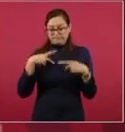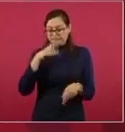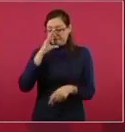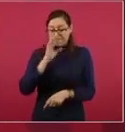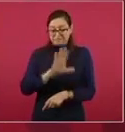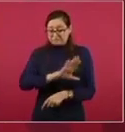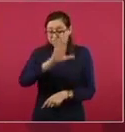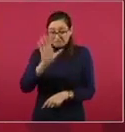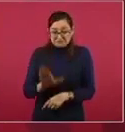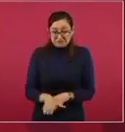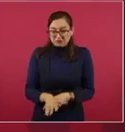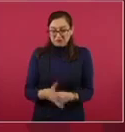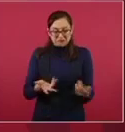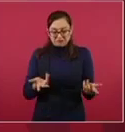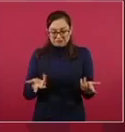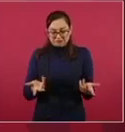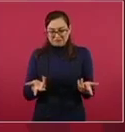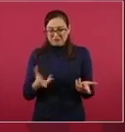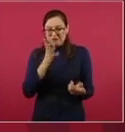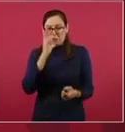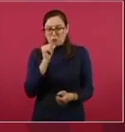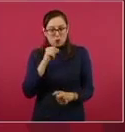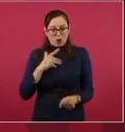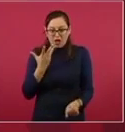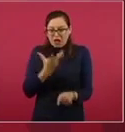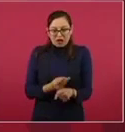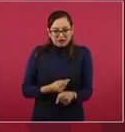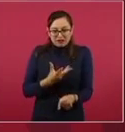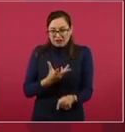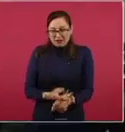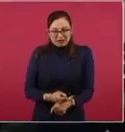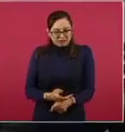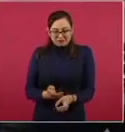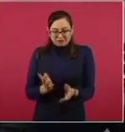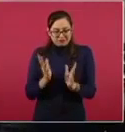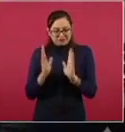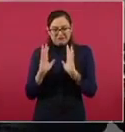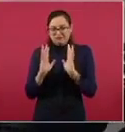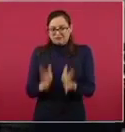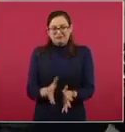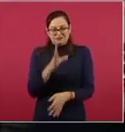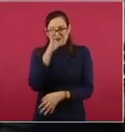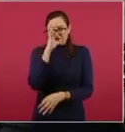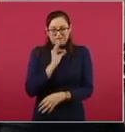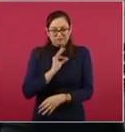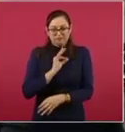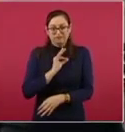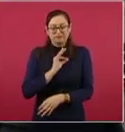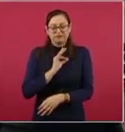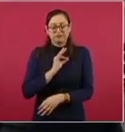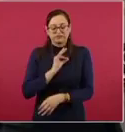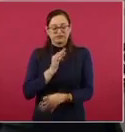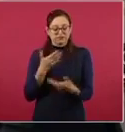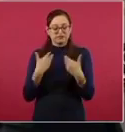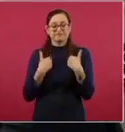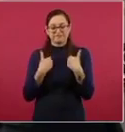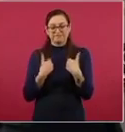también les